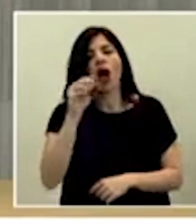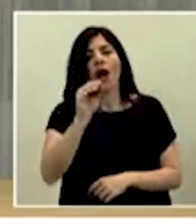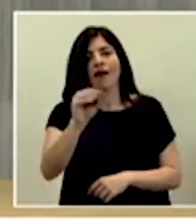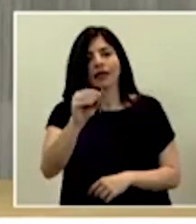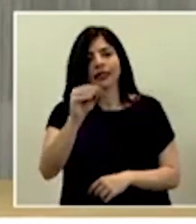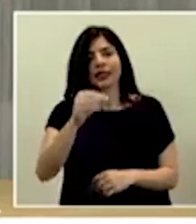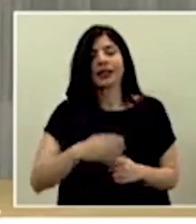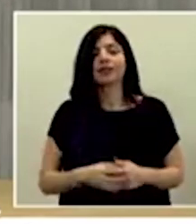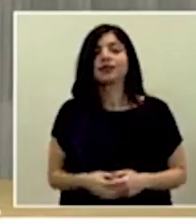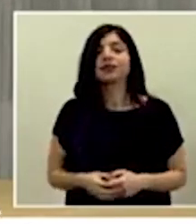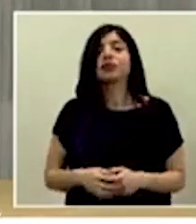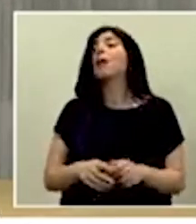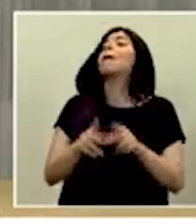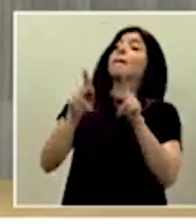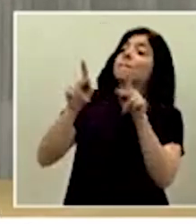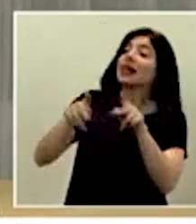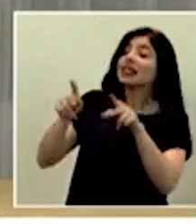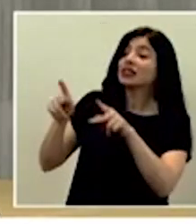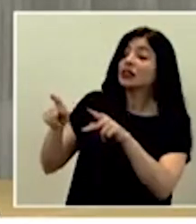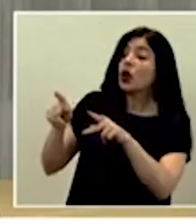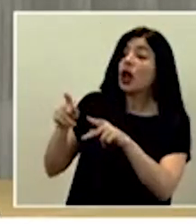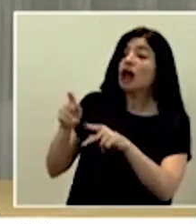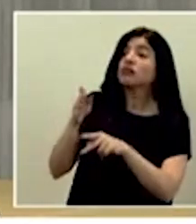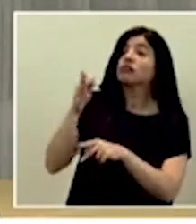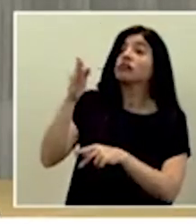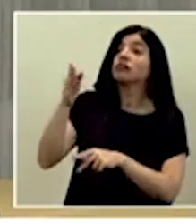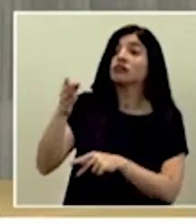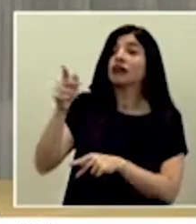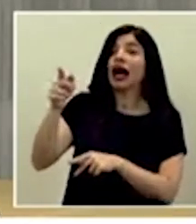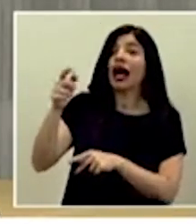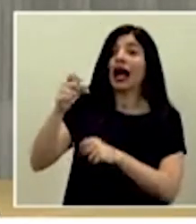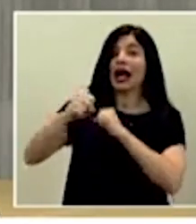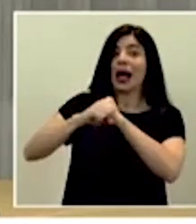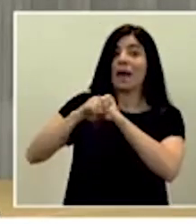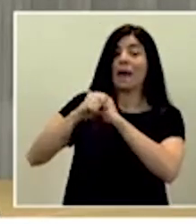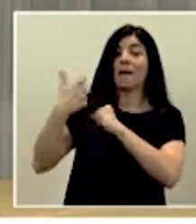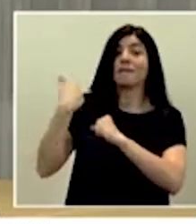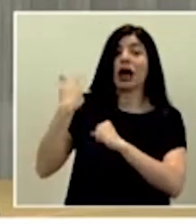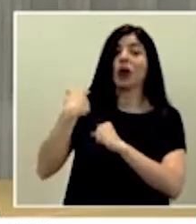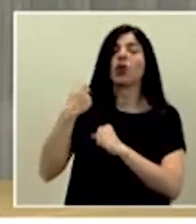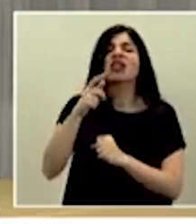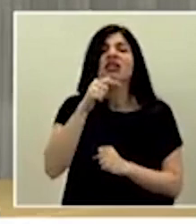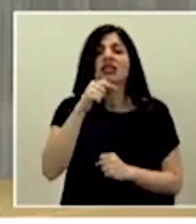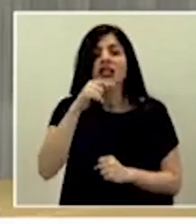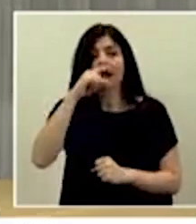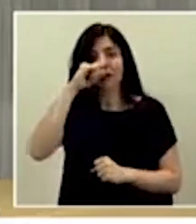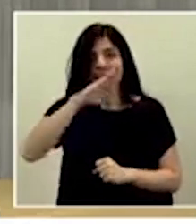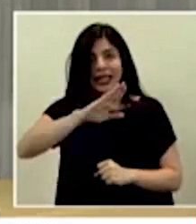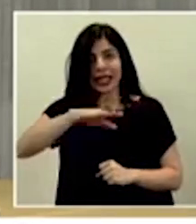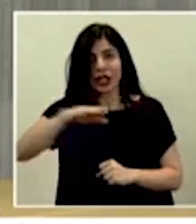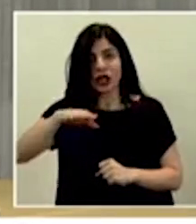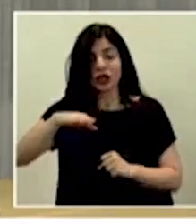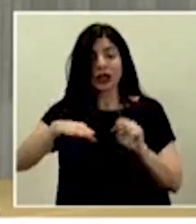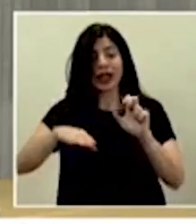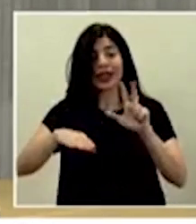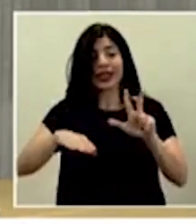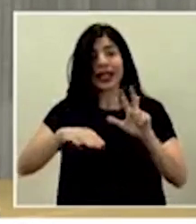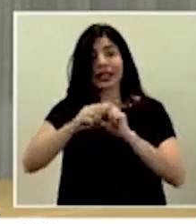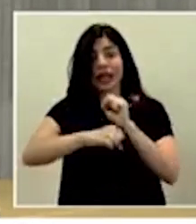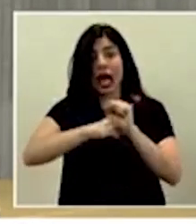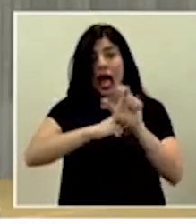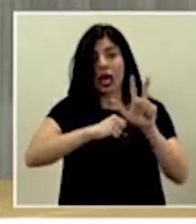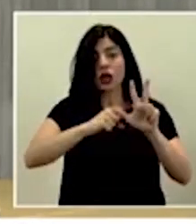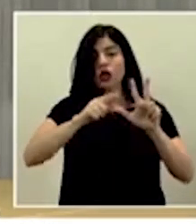Las personas que se van a vacunar con esta campaña son todos los infantes de tres años